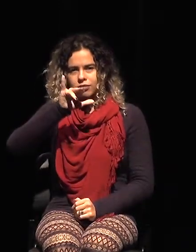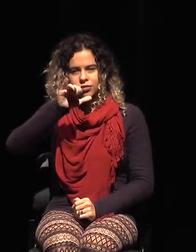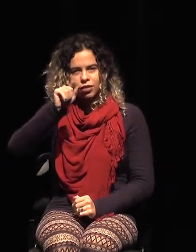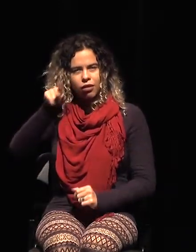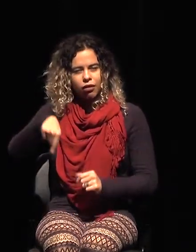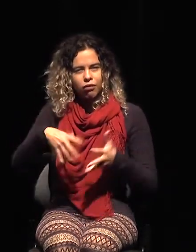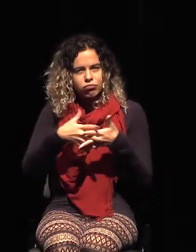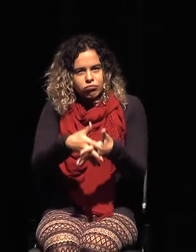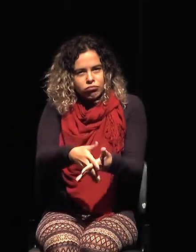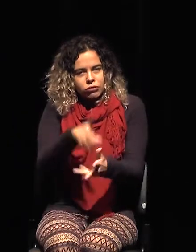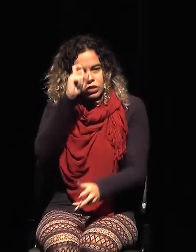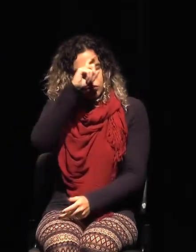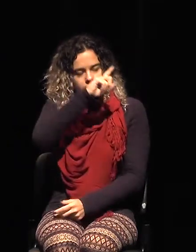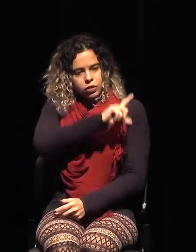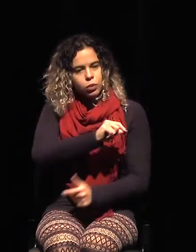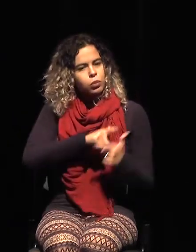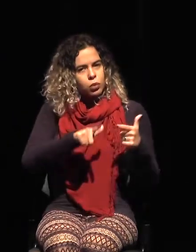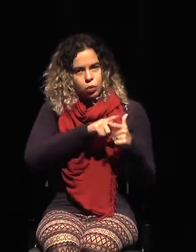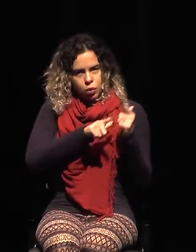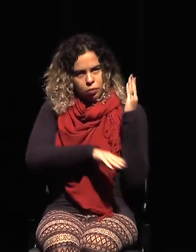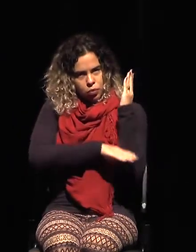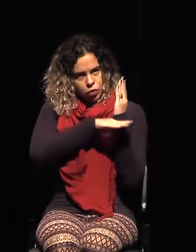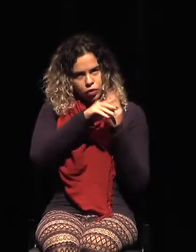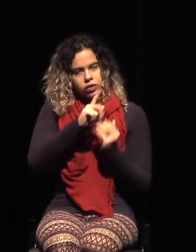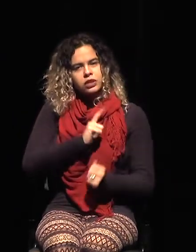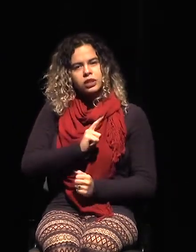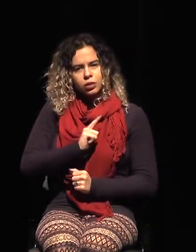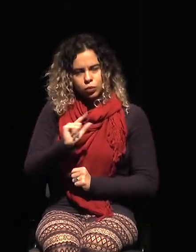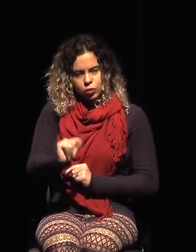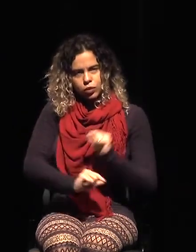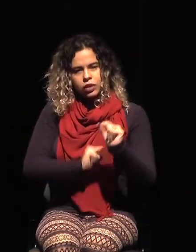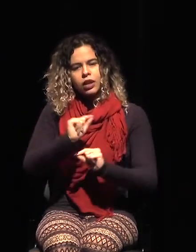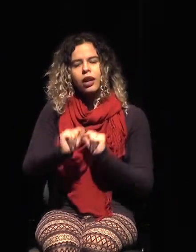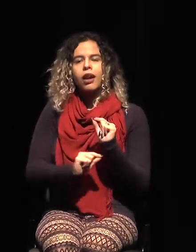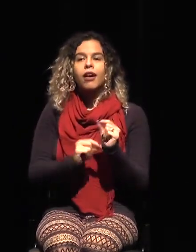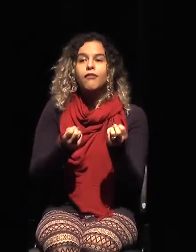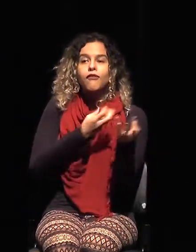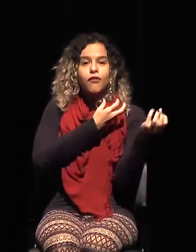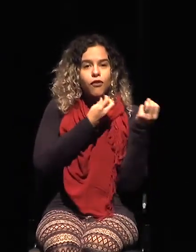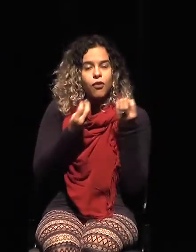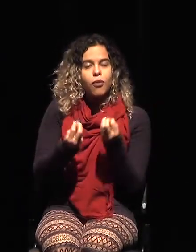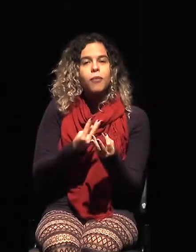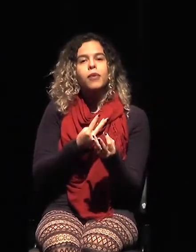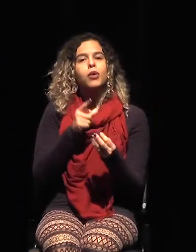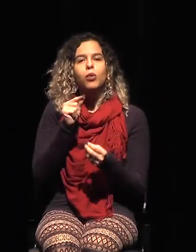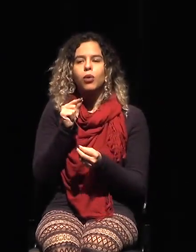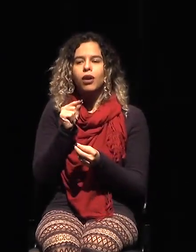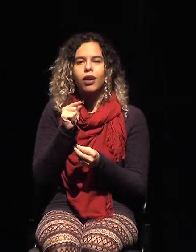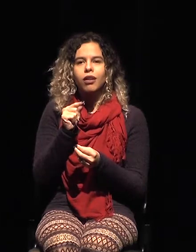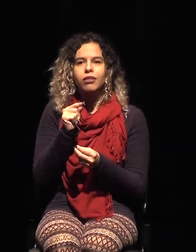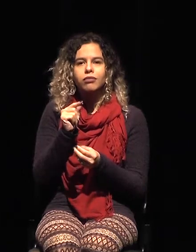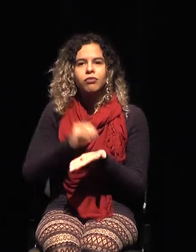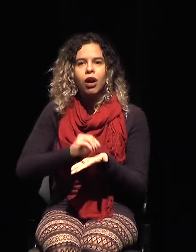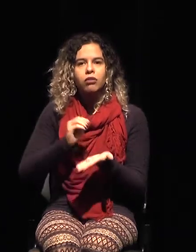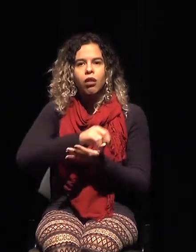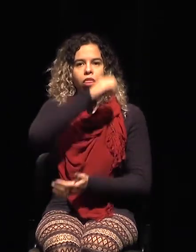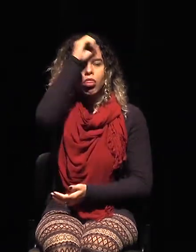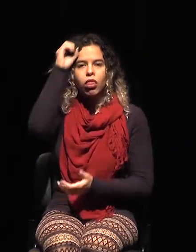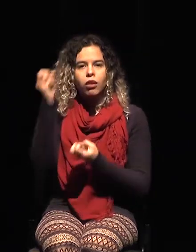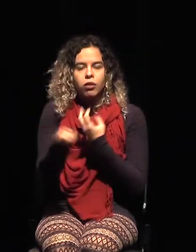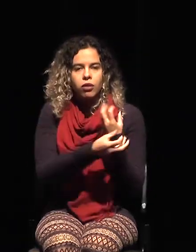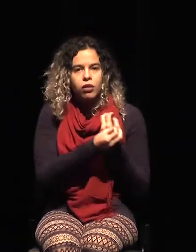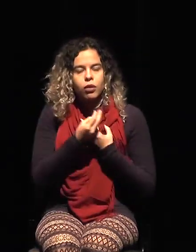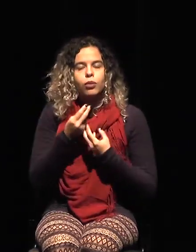también como elemento de información la desinformación y la desinformación en todos los niveles. El punto desde el